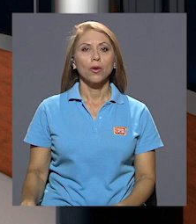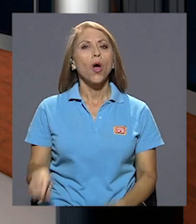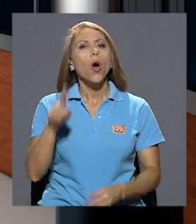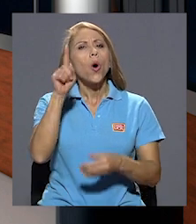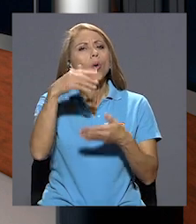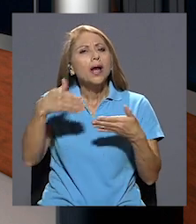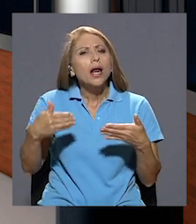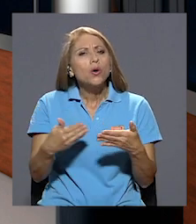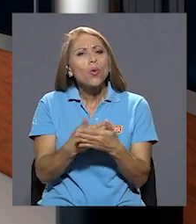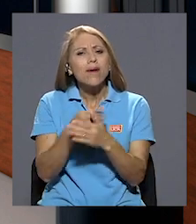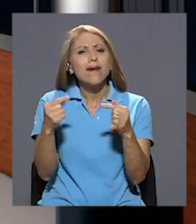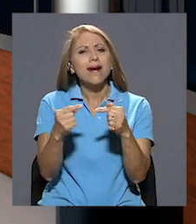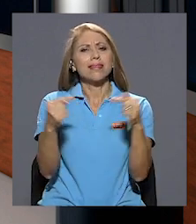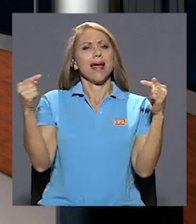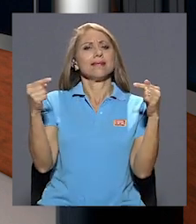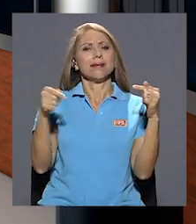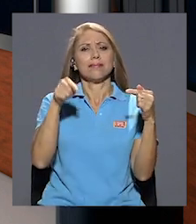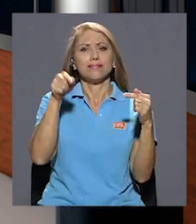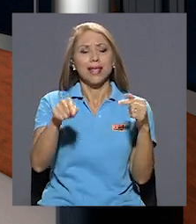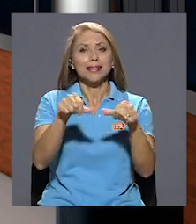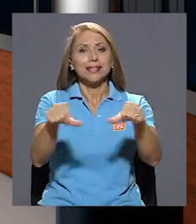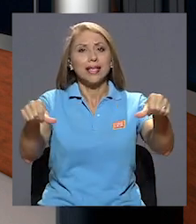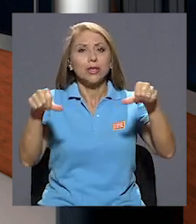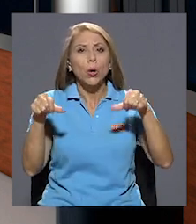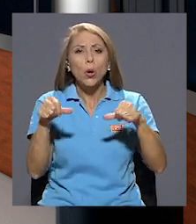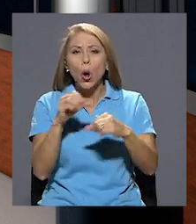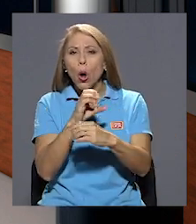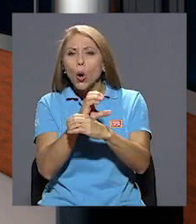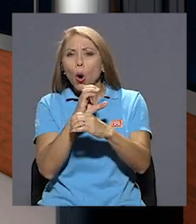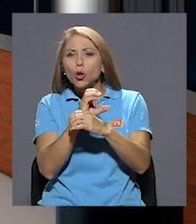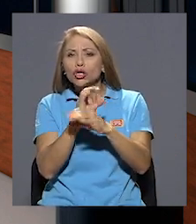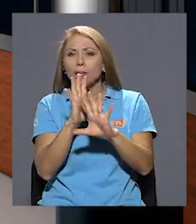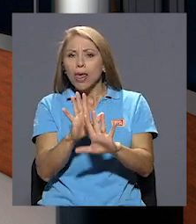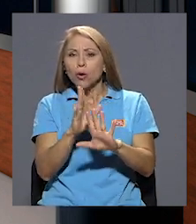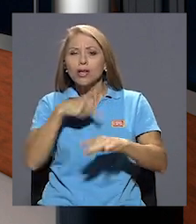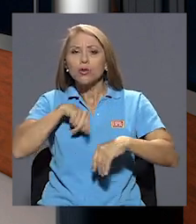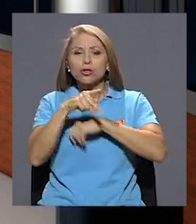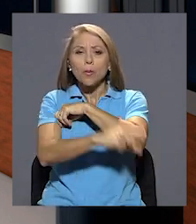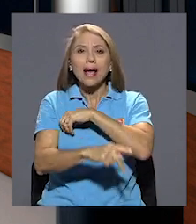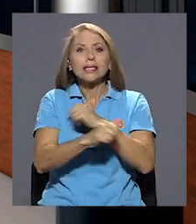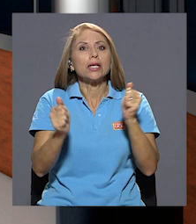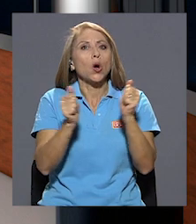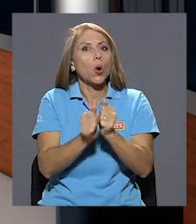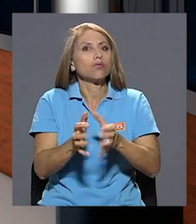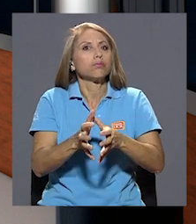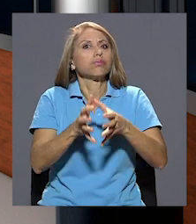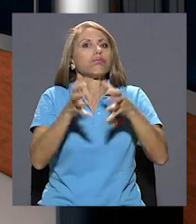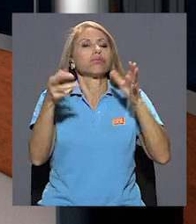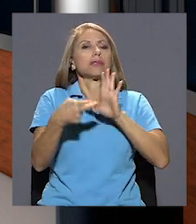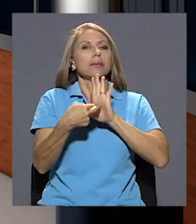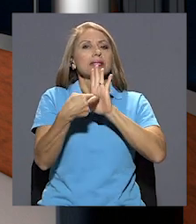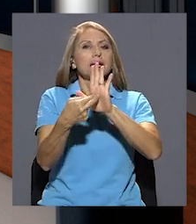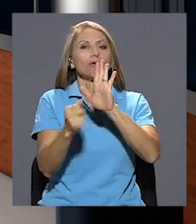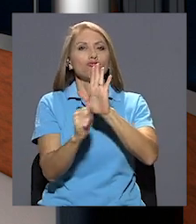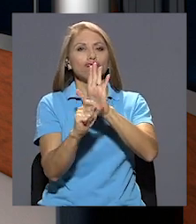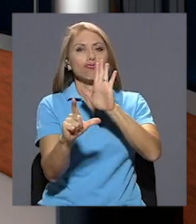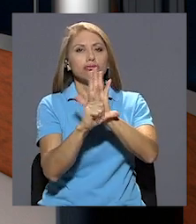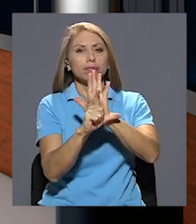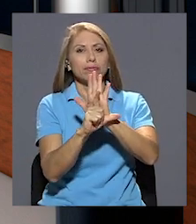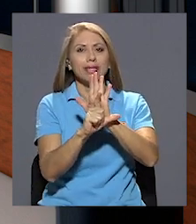Una nueva batalla libra el sector conservador de nuestro país con amplia representación en el Congreso.